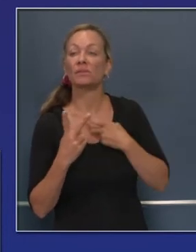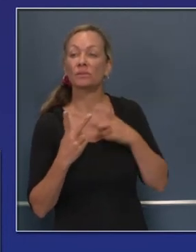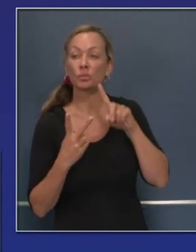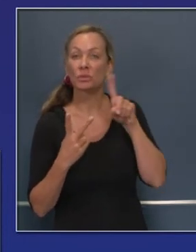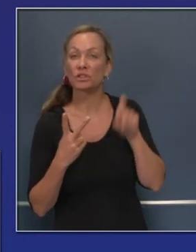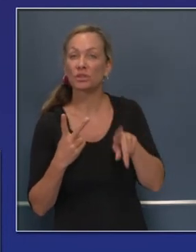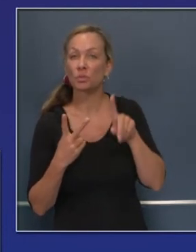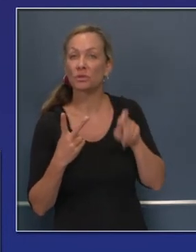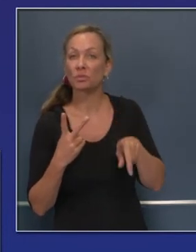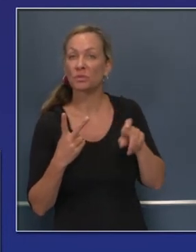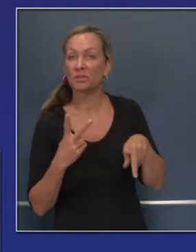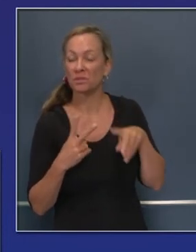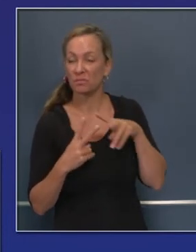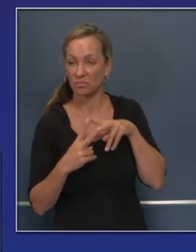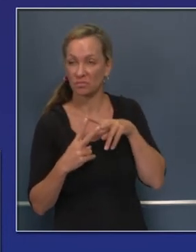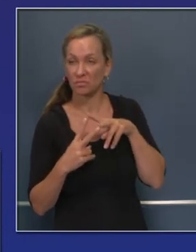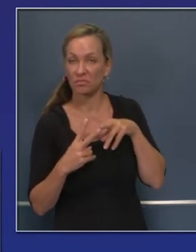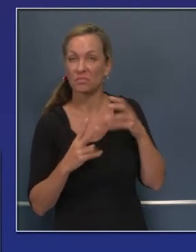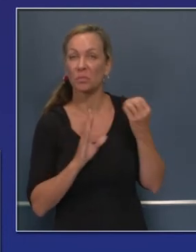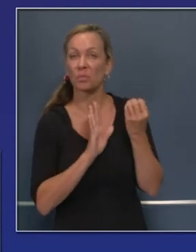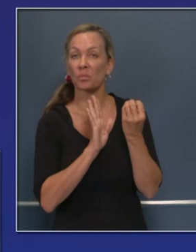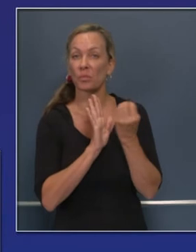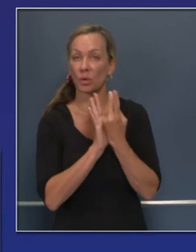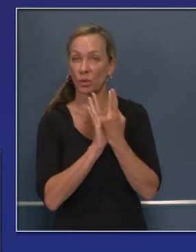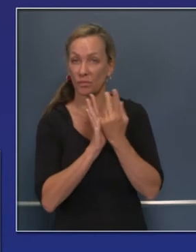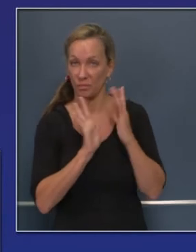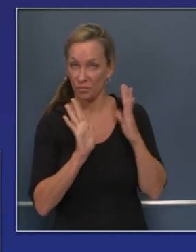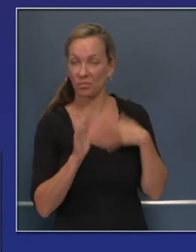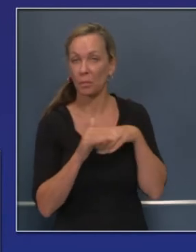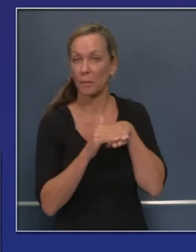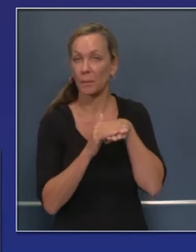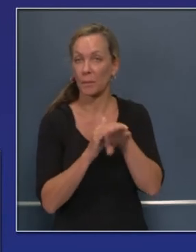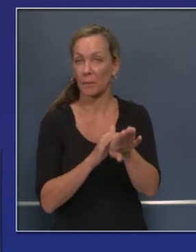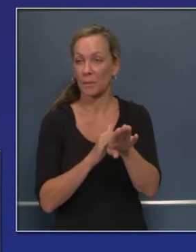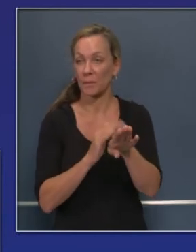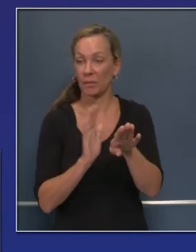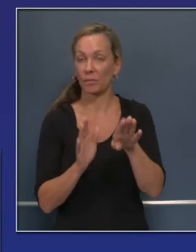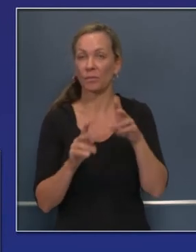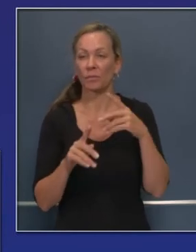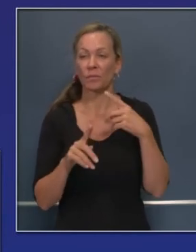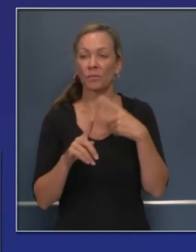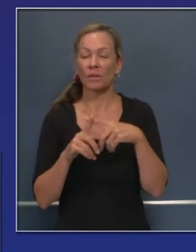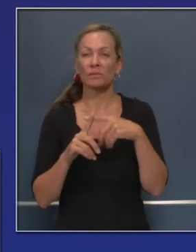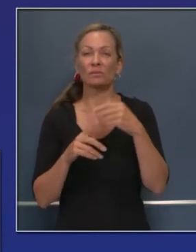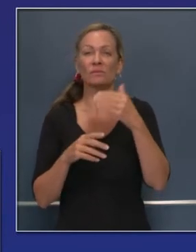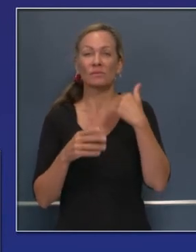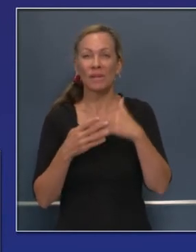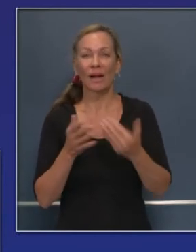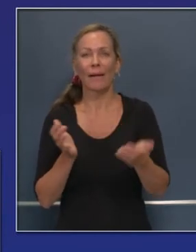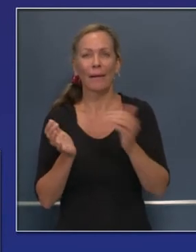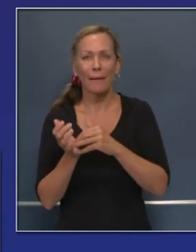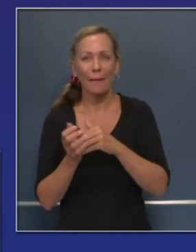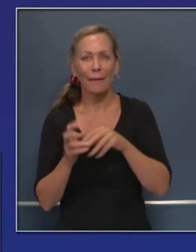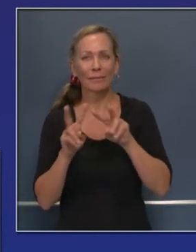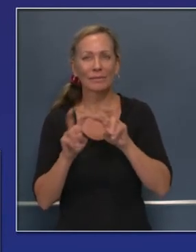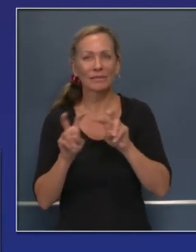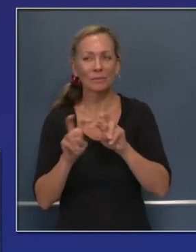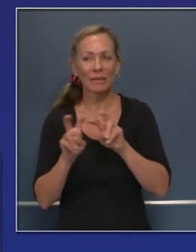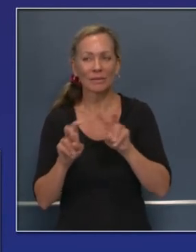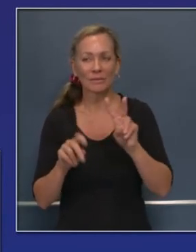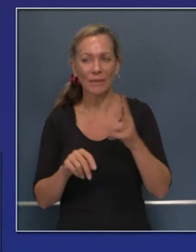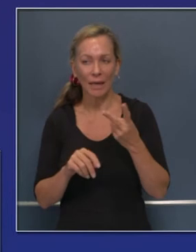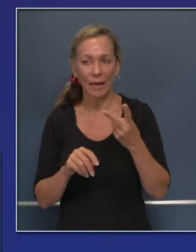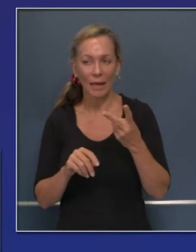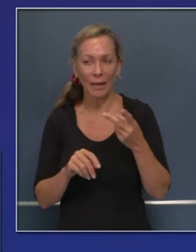yo pudiera entrar al refugio. Y había otra evaluación que se hizo con protocolos específicos en cuanto a